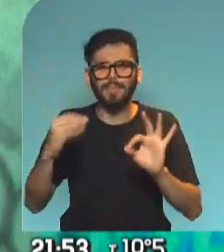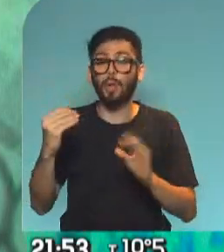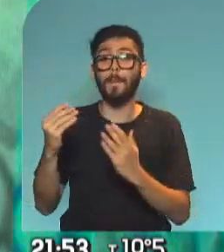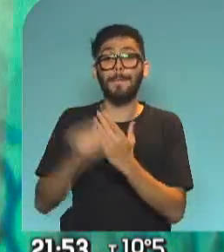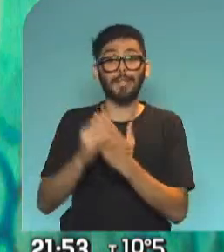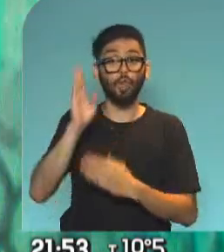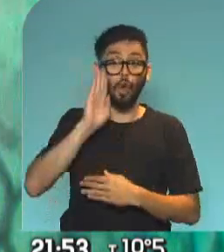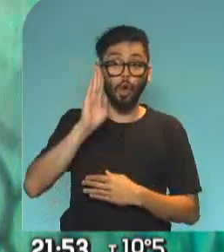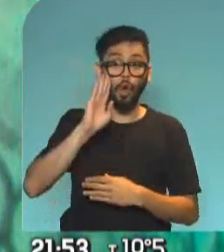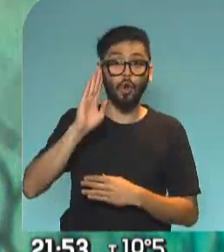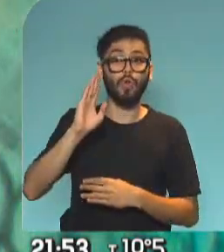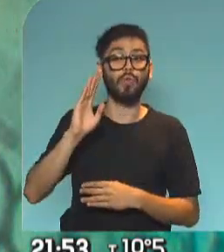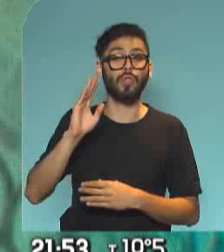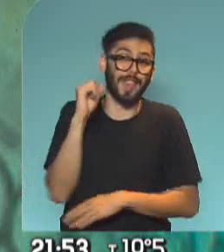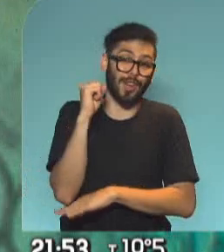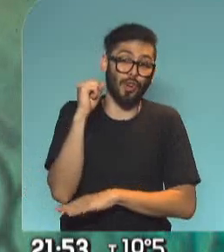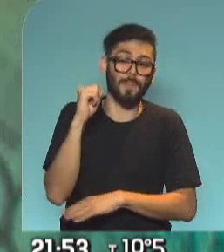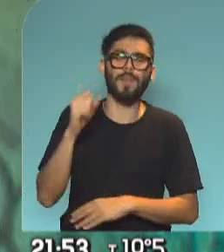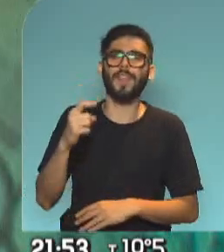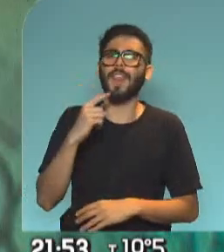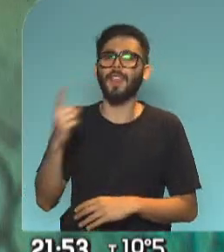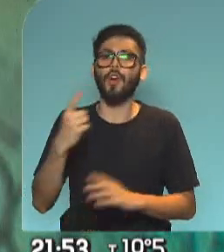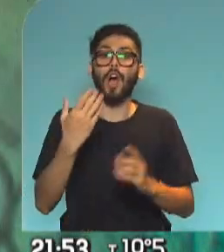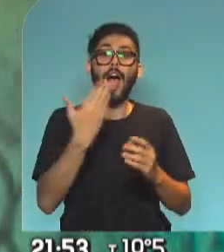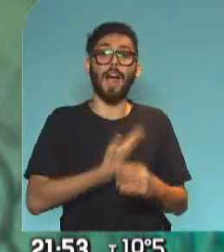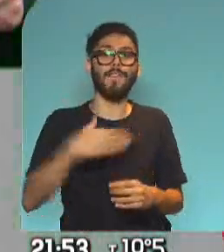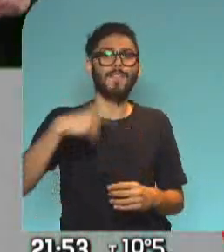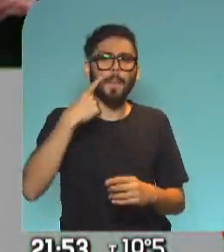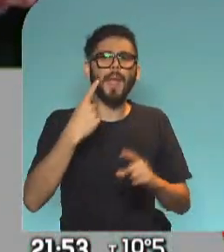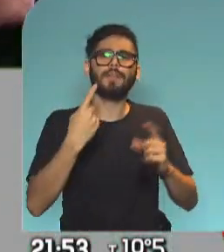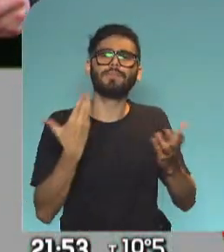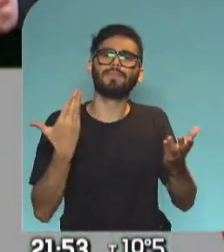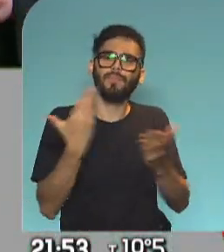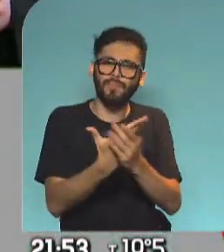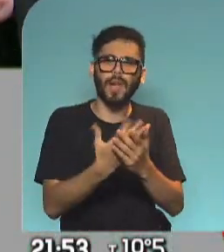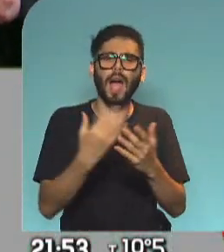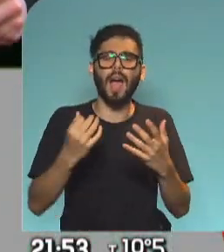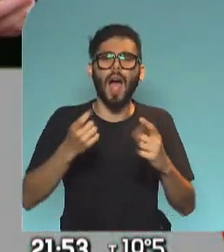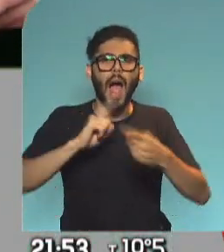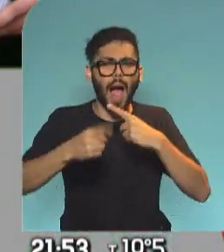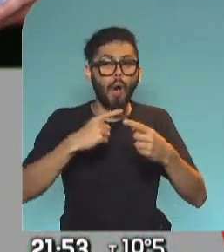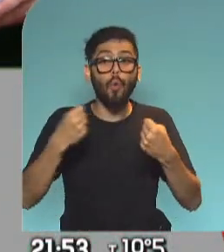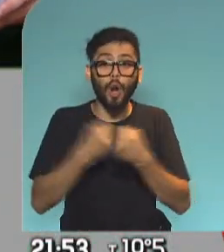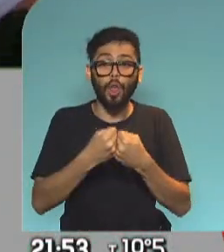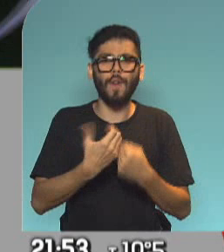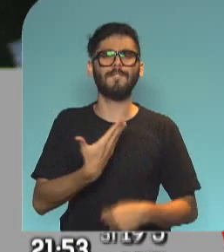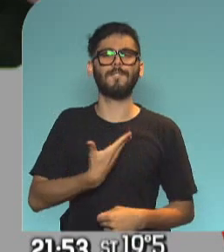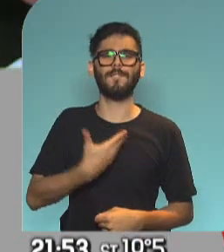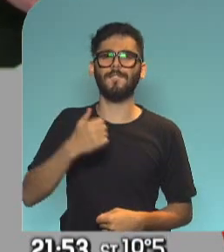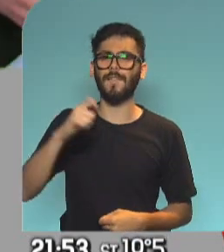Economía, Martín Guzmán, afirmó que le va a pedir al Fondo un acuerdo de facilidades extendidas. ¿Qué quiere decir esto? Que